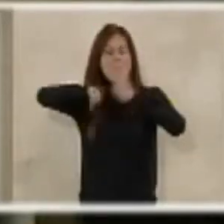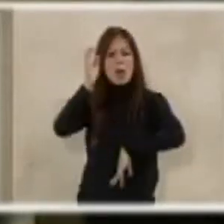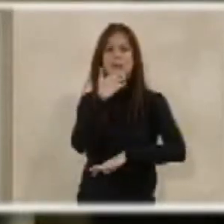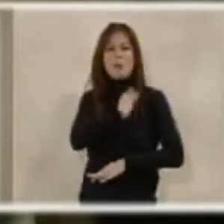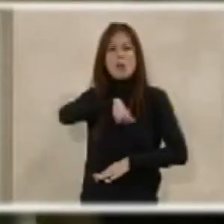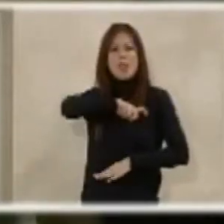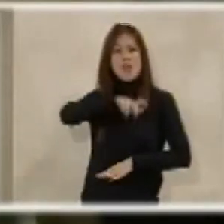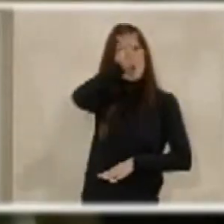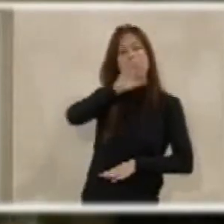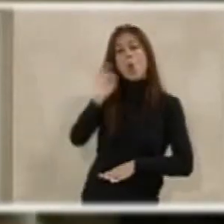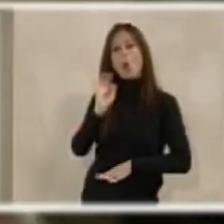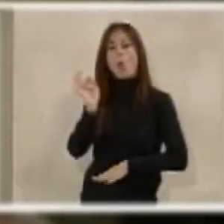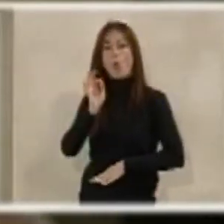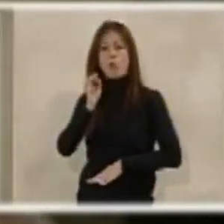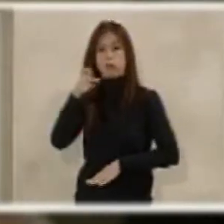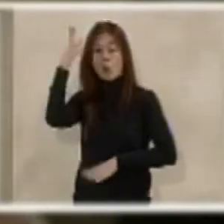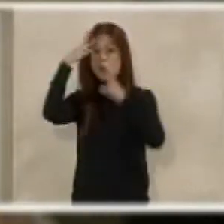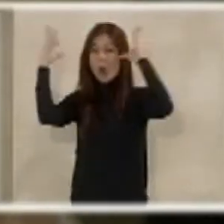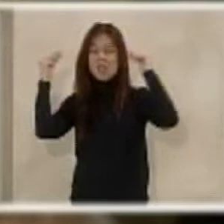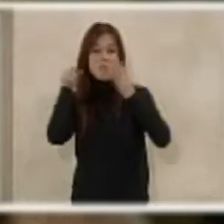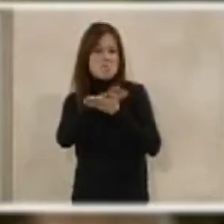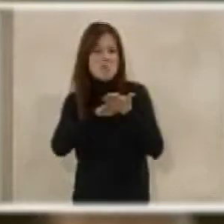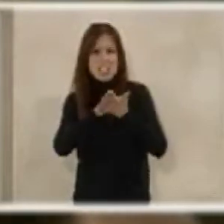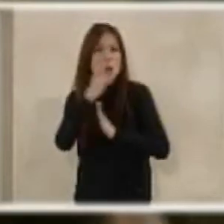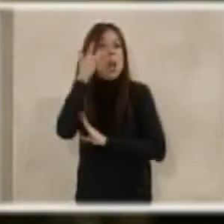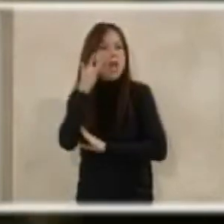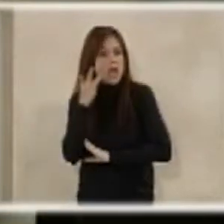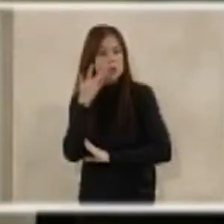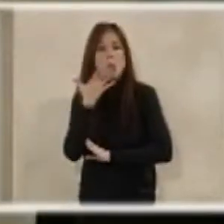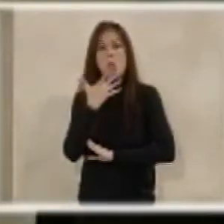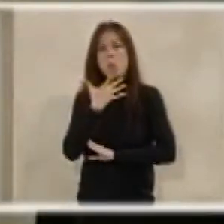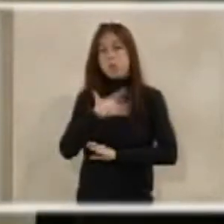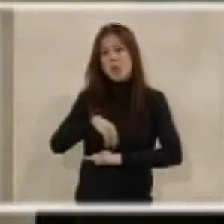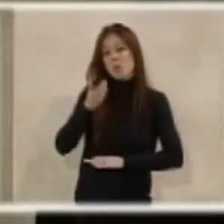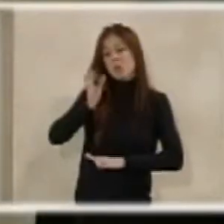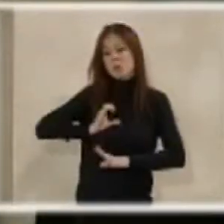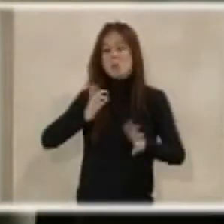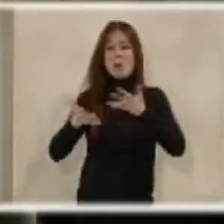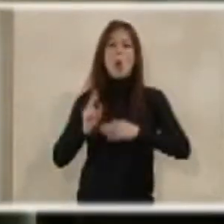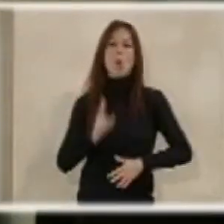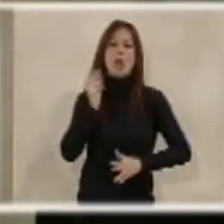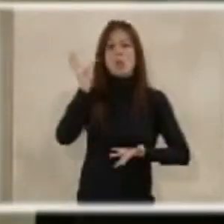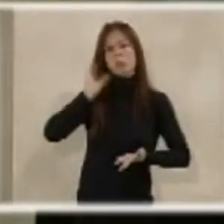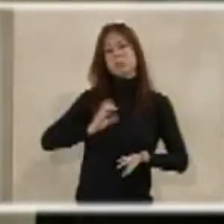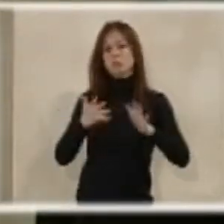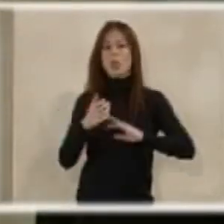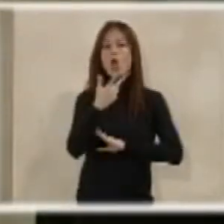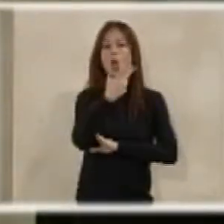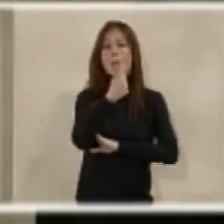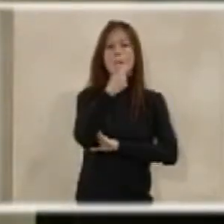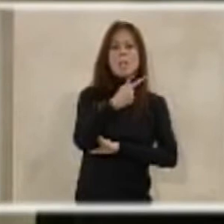nacional o un Guardia Civil básico, neto, puede cobrar aproximadamente de media unos 1